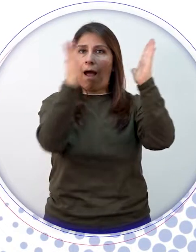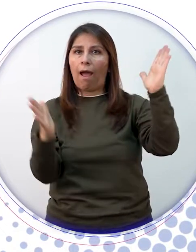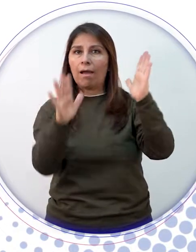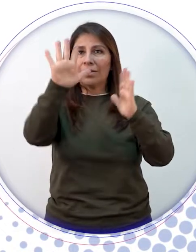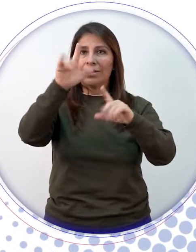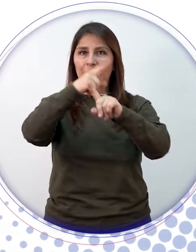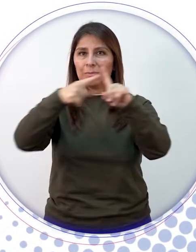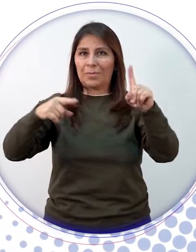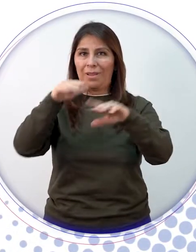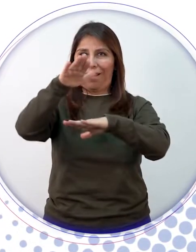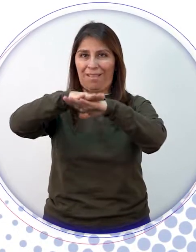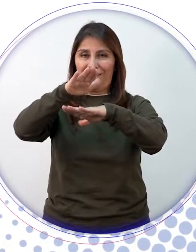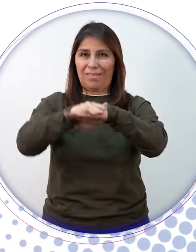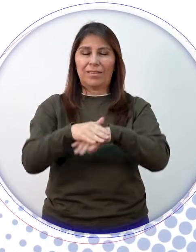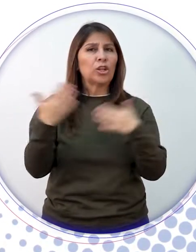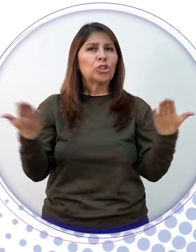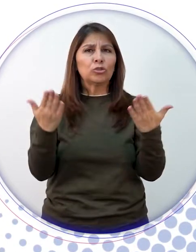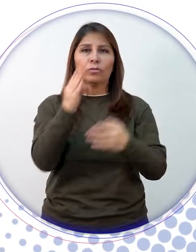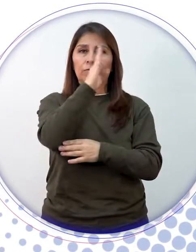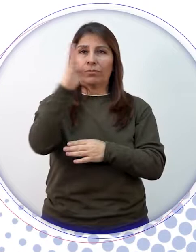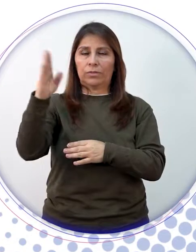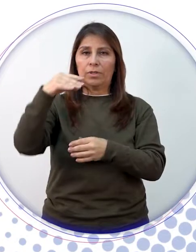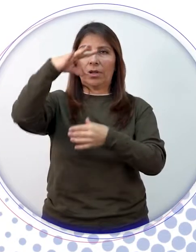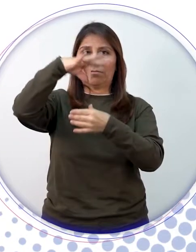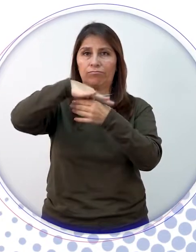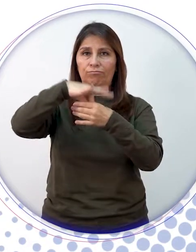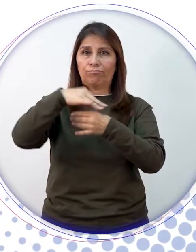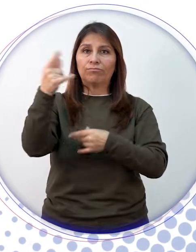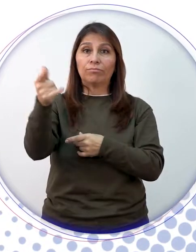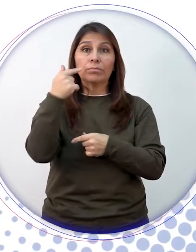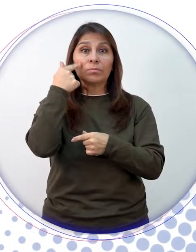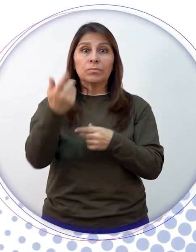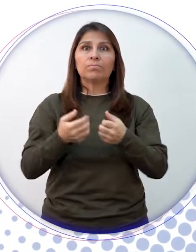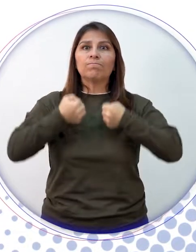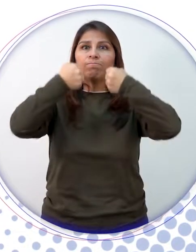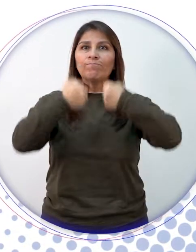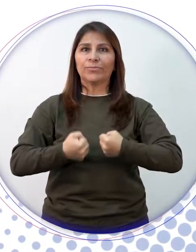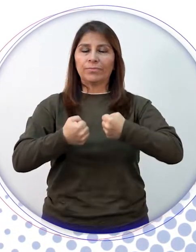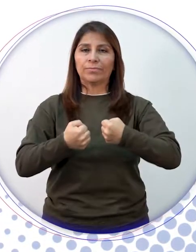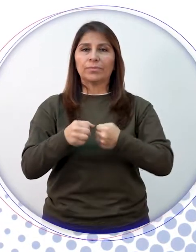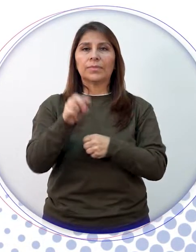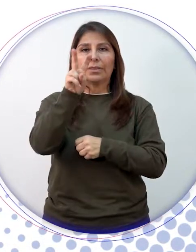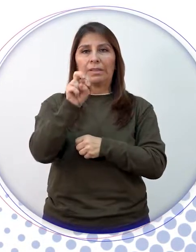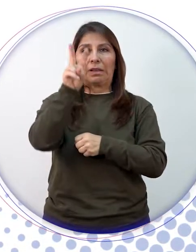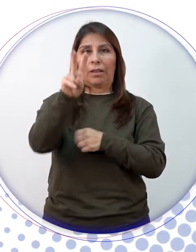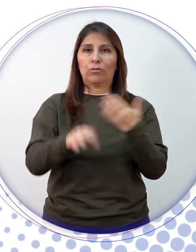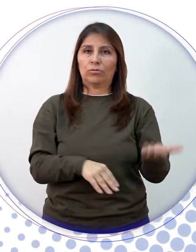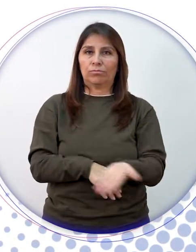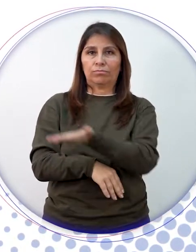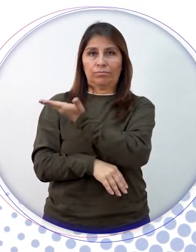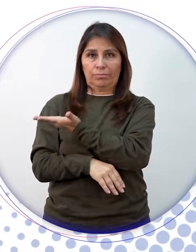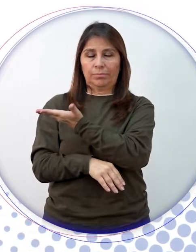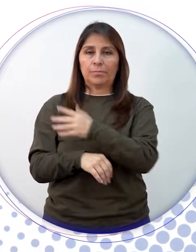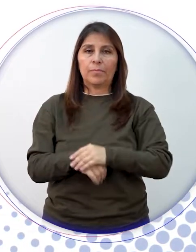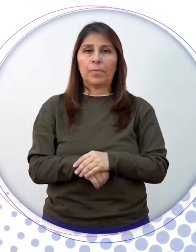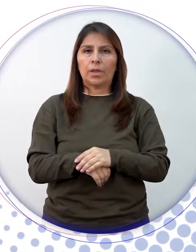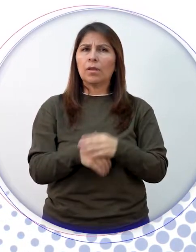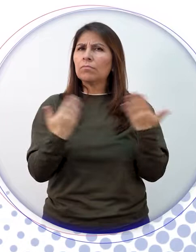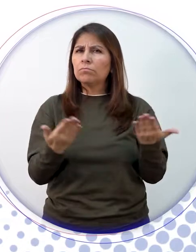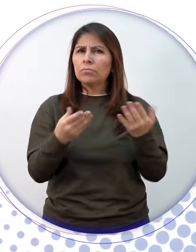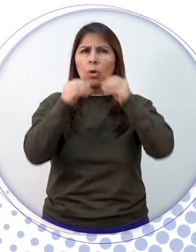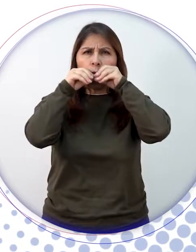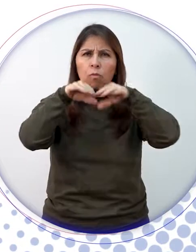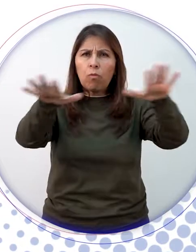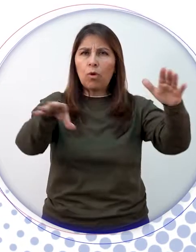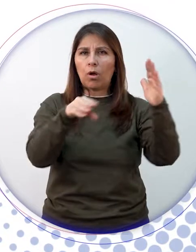en la Biblioteca Central ubicada en la calle 72, número 1186 y será transmitida vía streaming a través